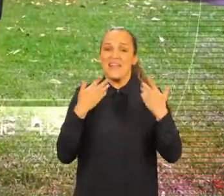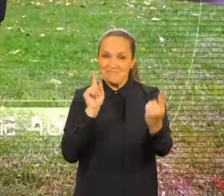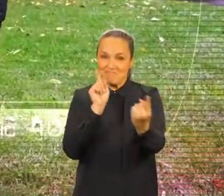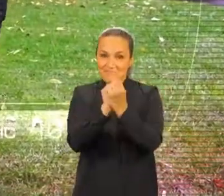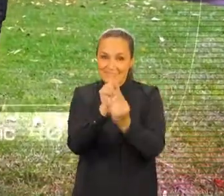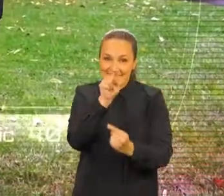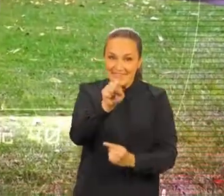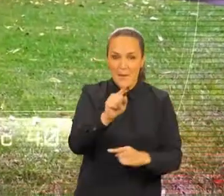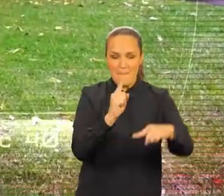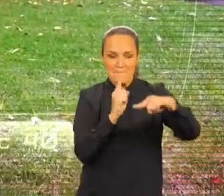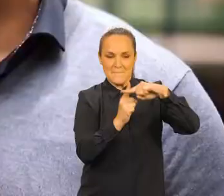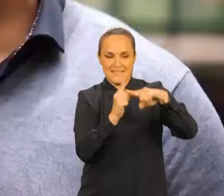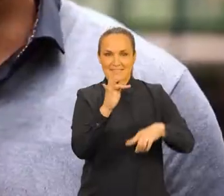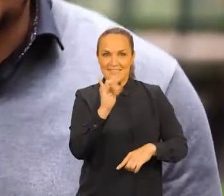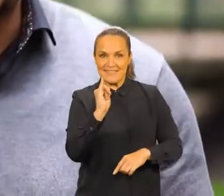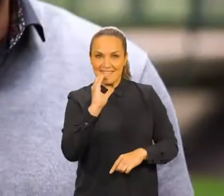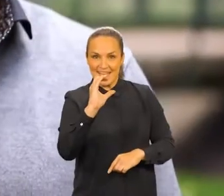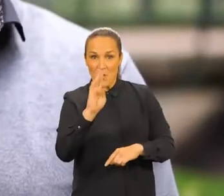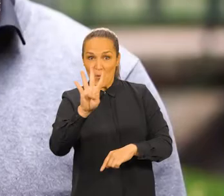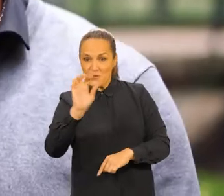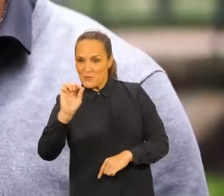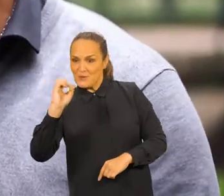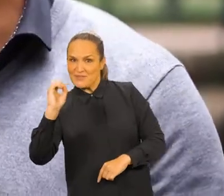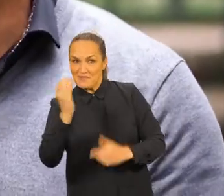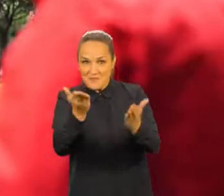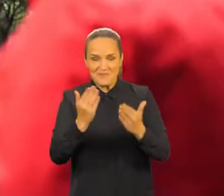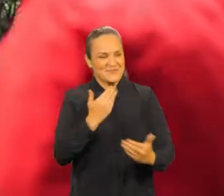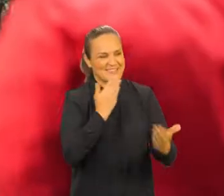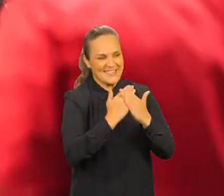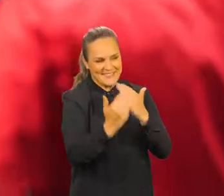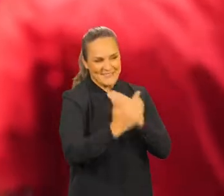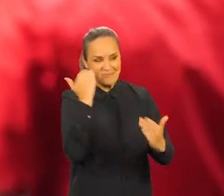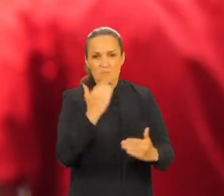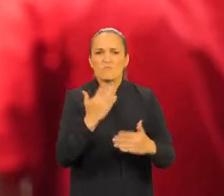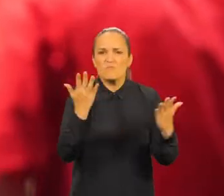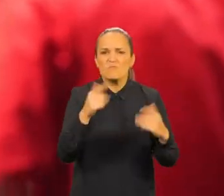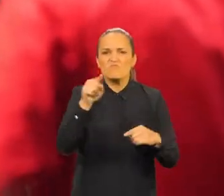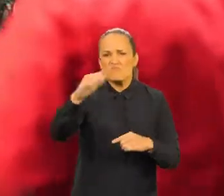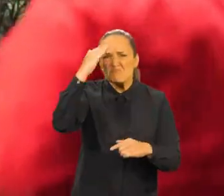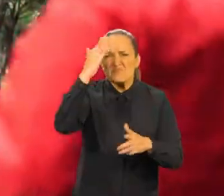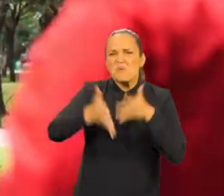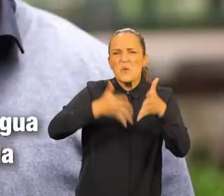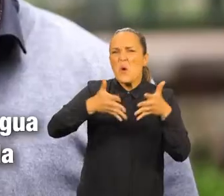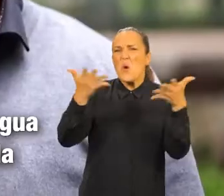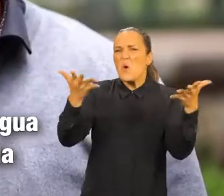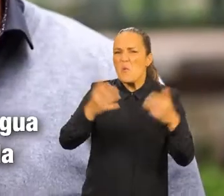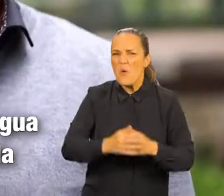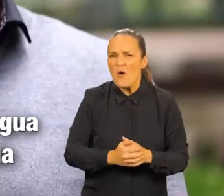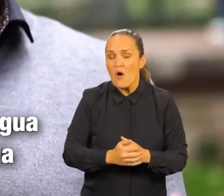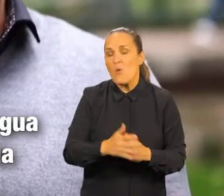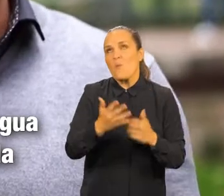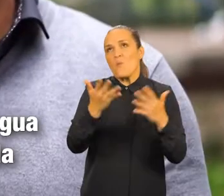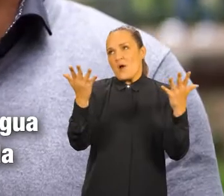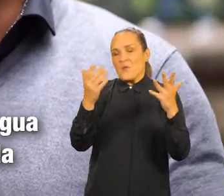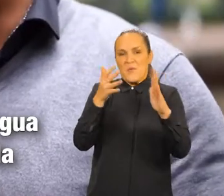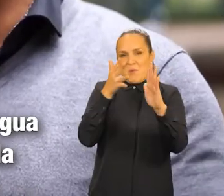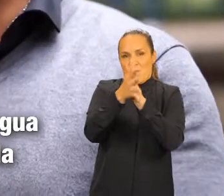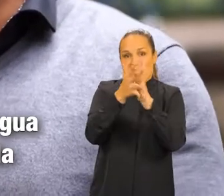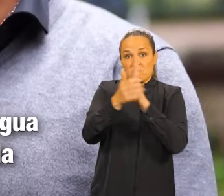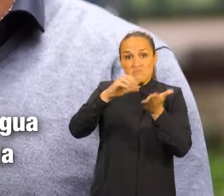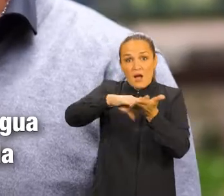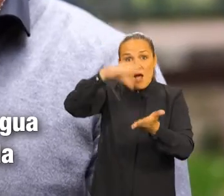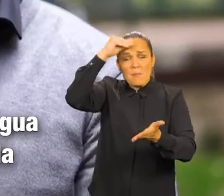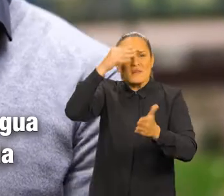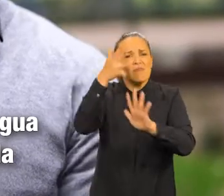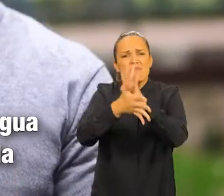Un gusto tenerlo aquí en MASTIC 4.0. No, gracias a ustedes por invitarme. Bueno, Juan. ¿Cómo aprendió lengua de señas? Bien. Básicamente, mi